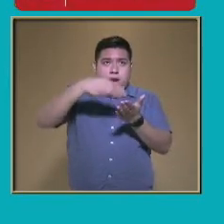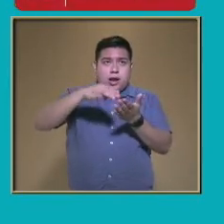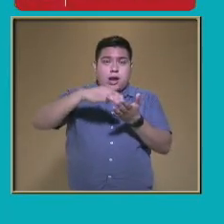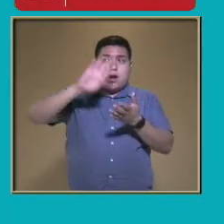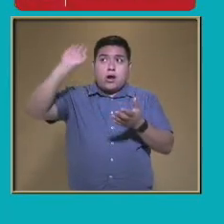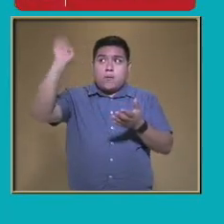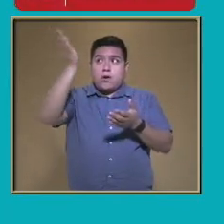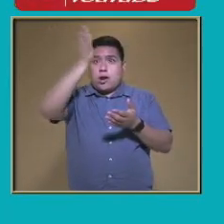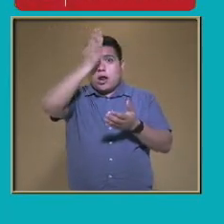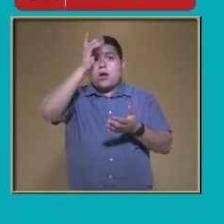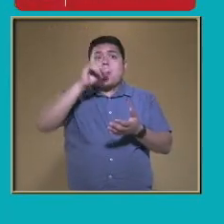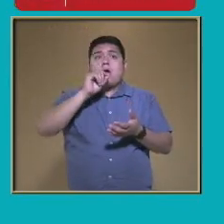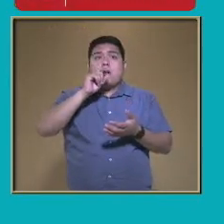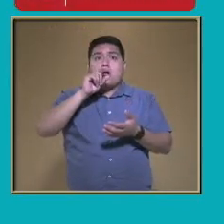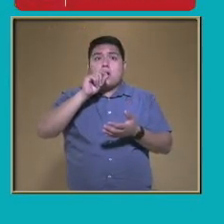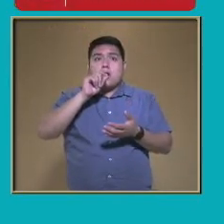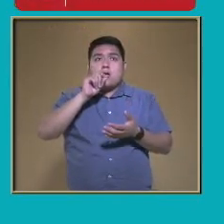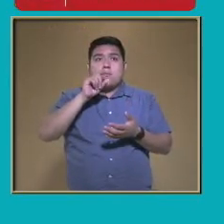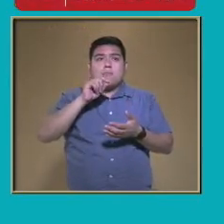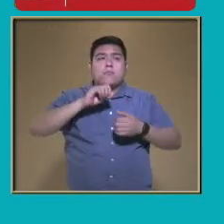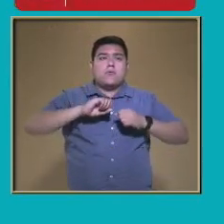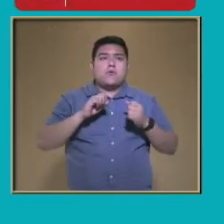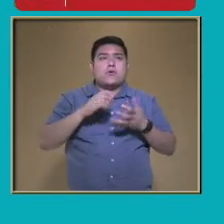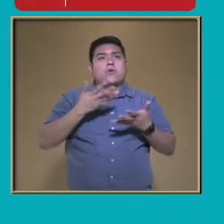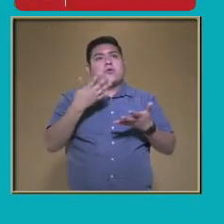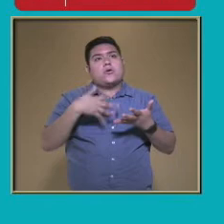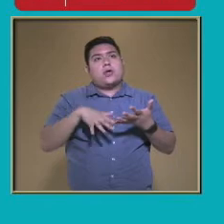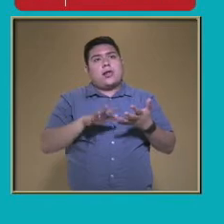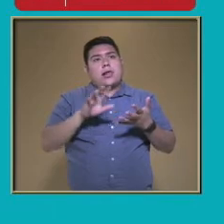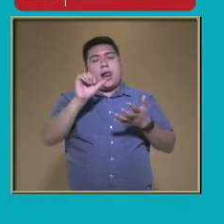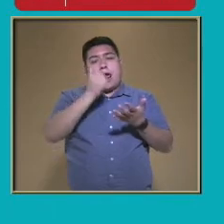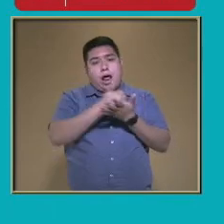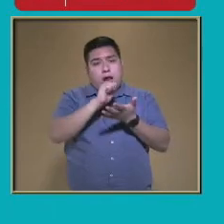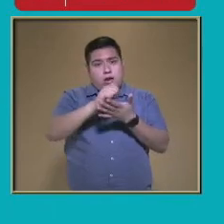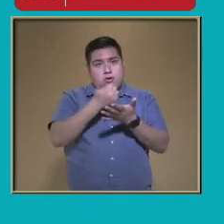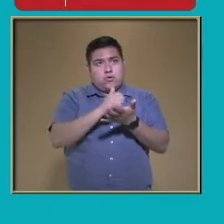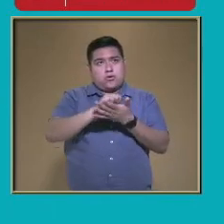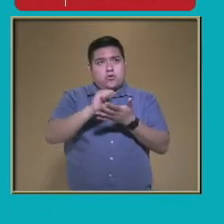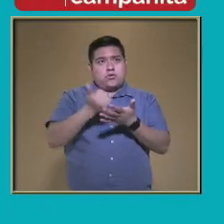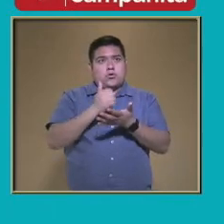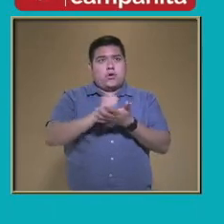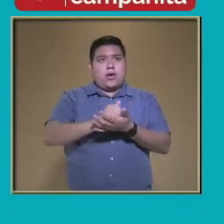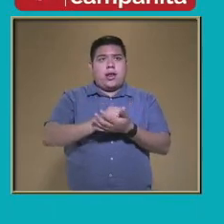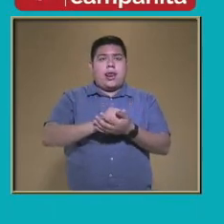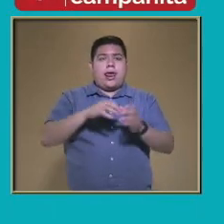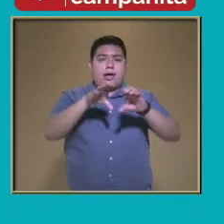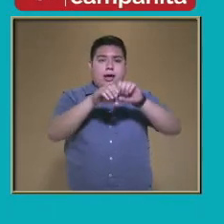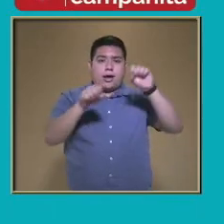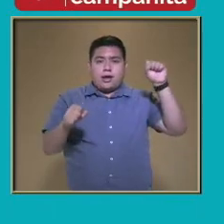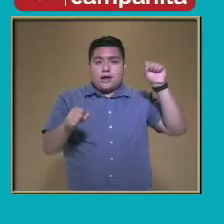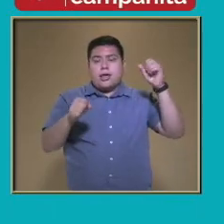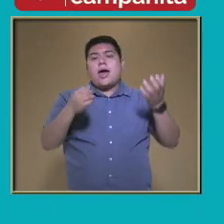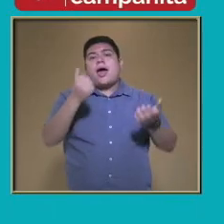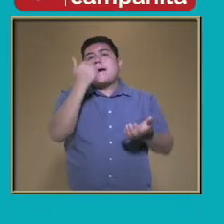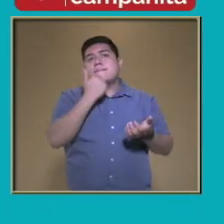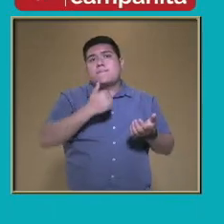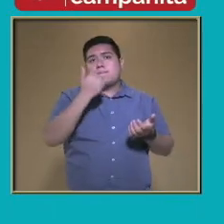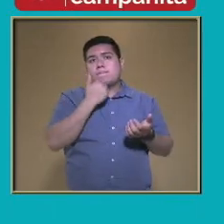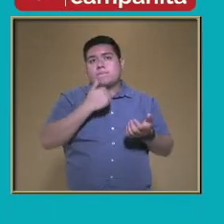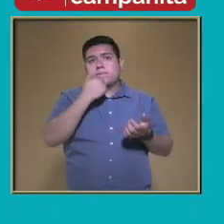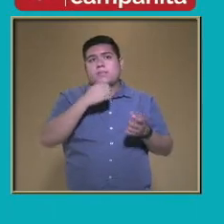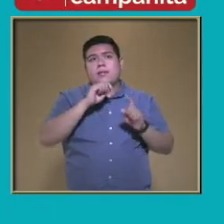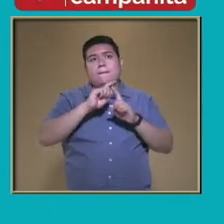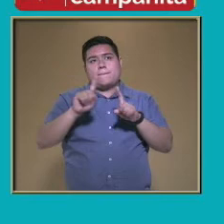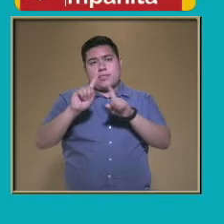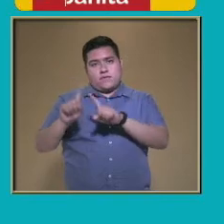pollos Así como El garbanzo El trigo El arroz Y la caña De azúcar Además Nuevas